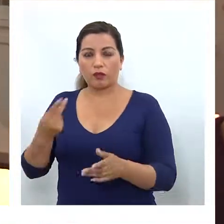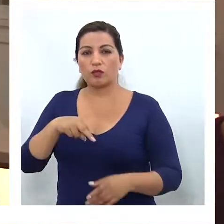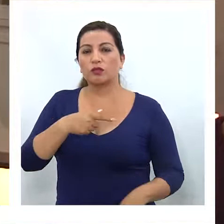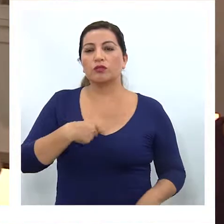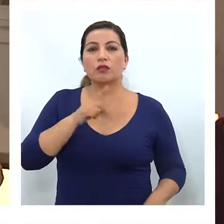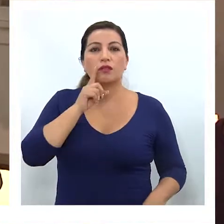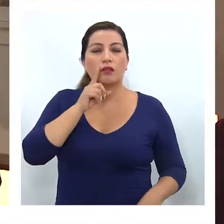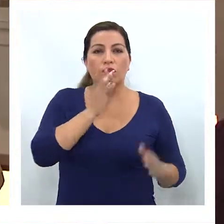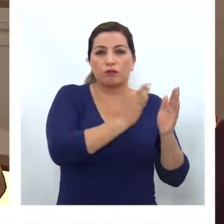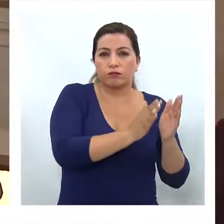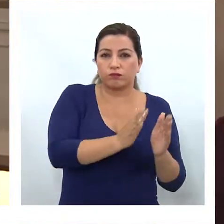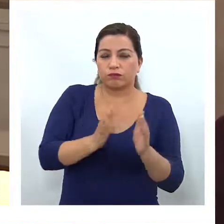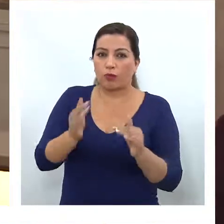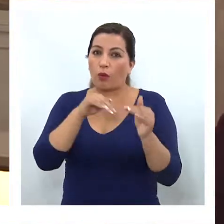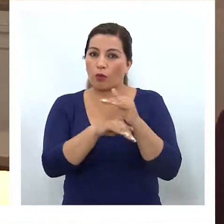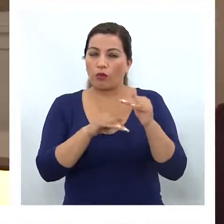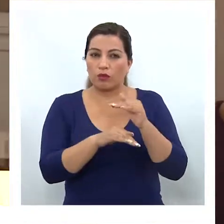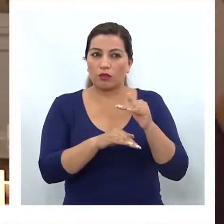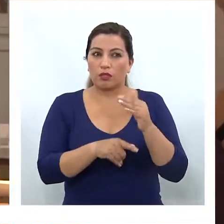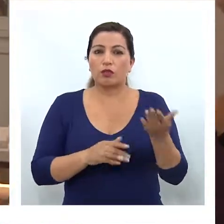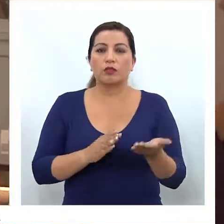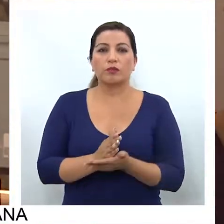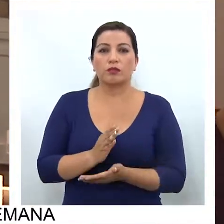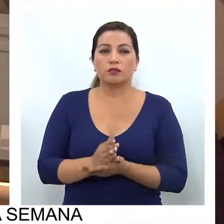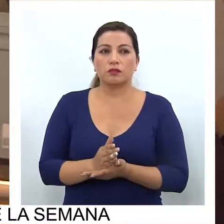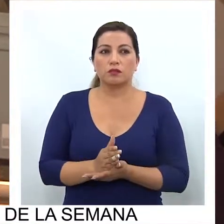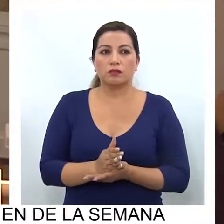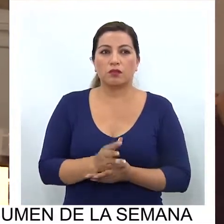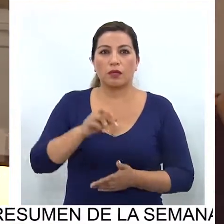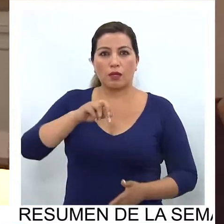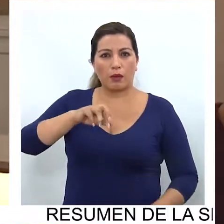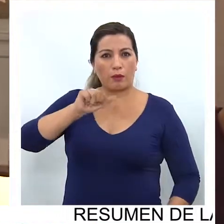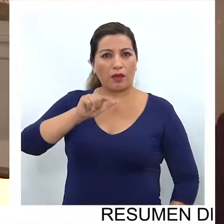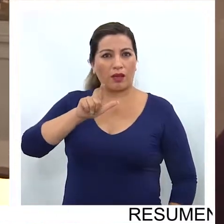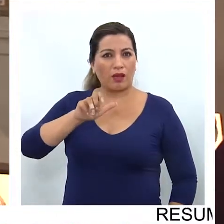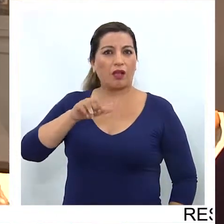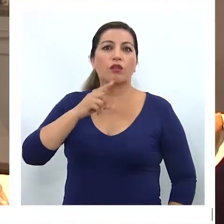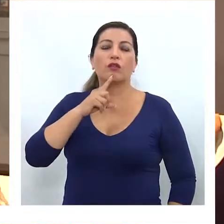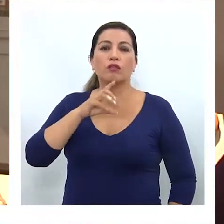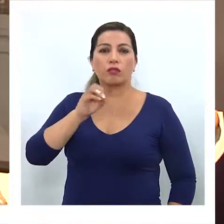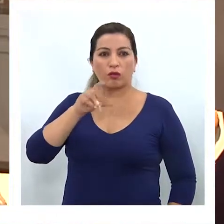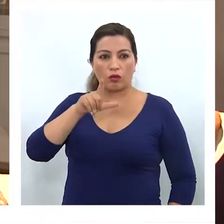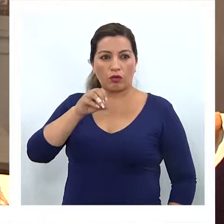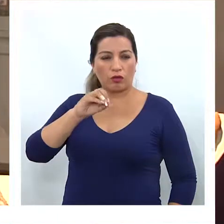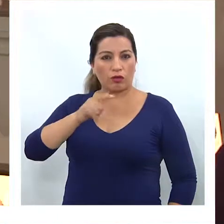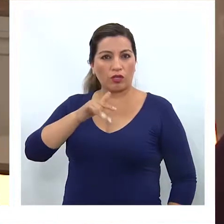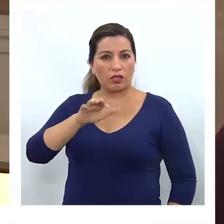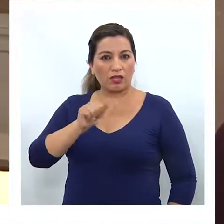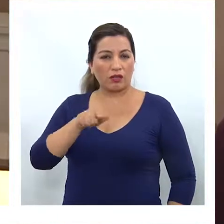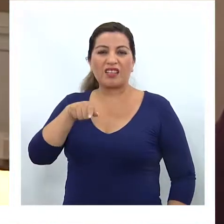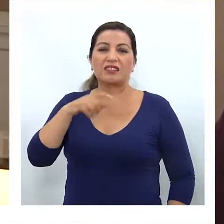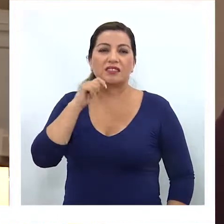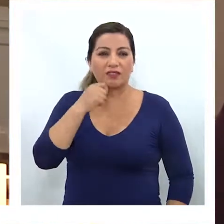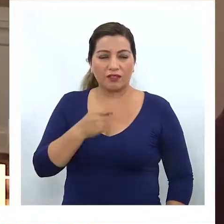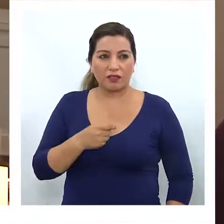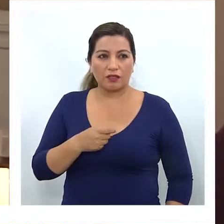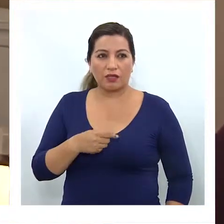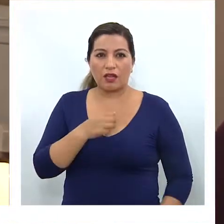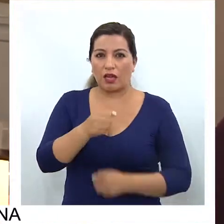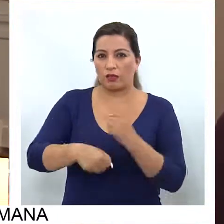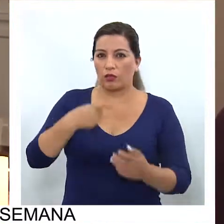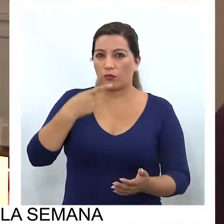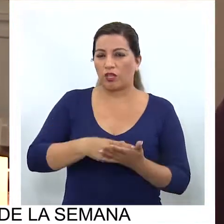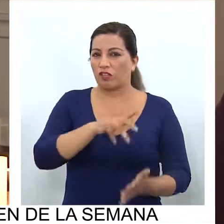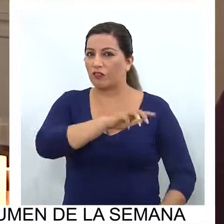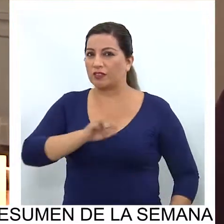Por otra parte, tenemos colecciones que fueron recientemente inauguradas, como la colección paleontológica que tenemos acá atrás, y que es una